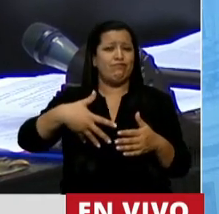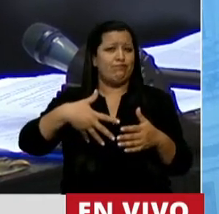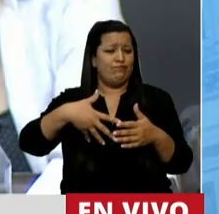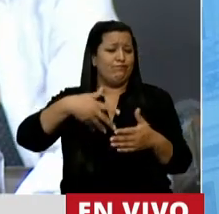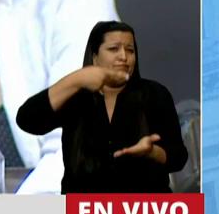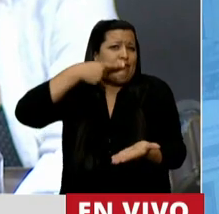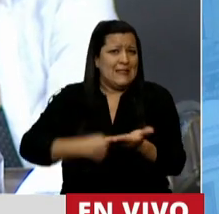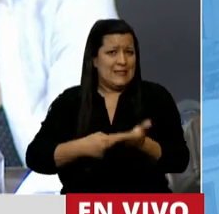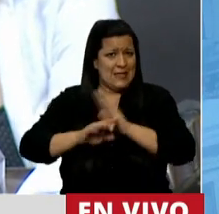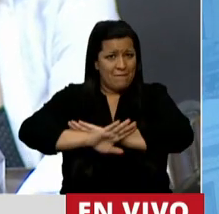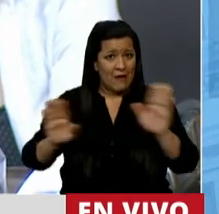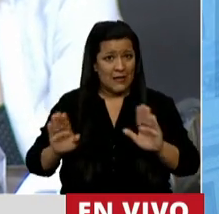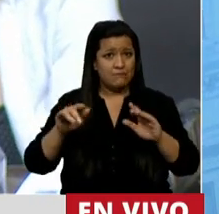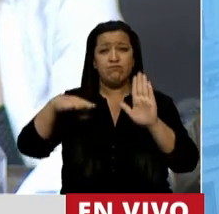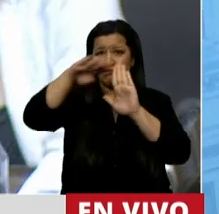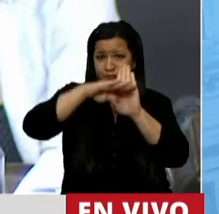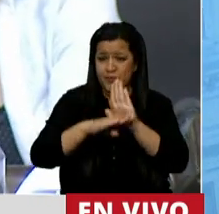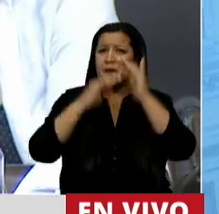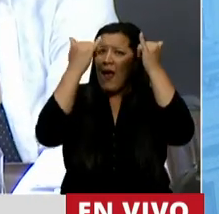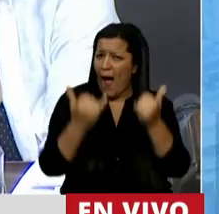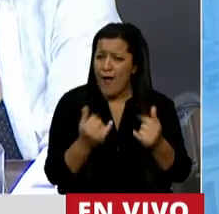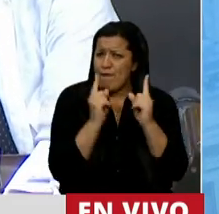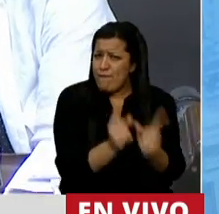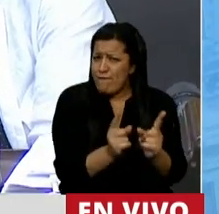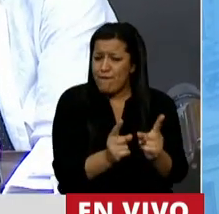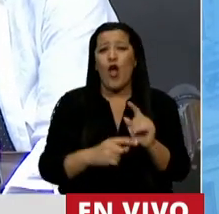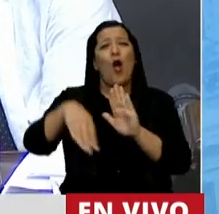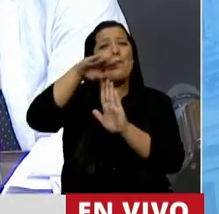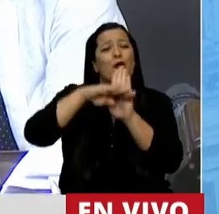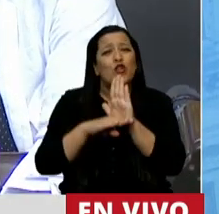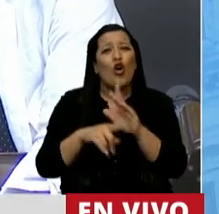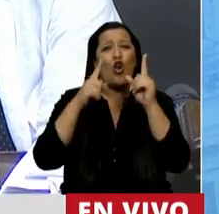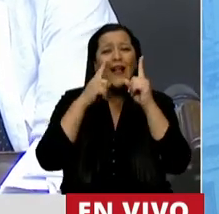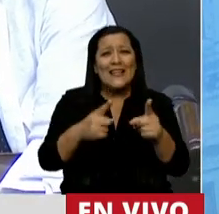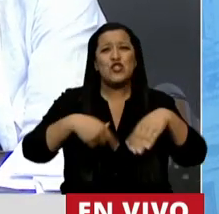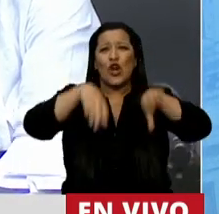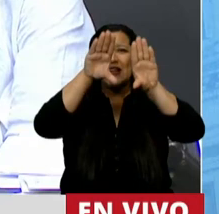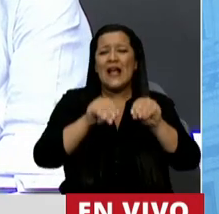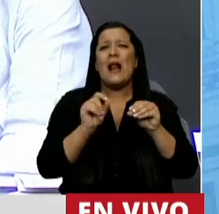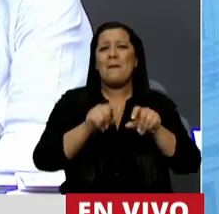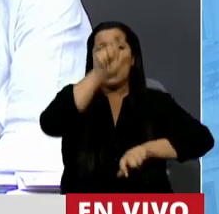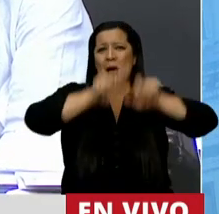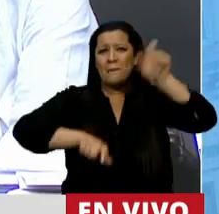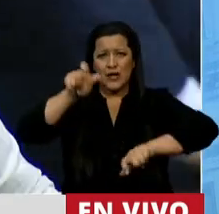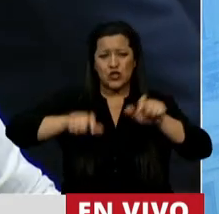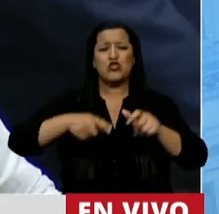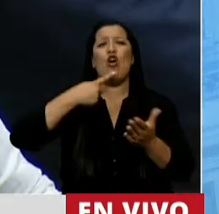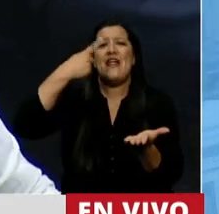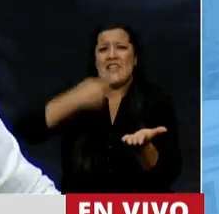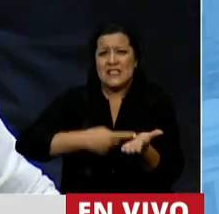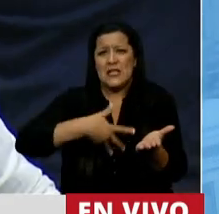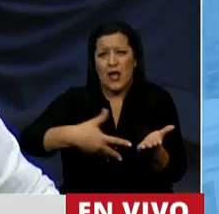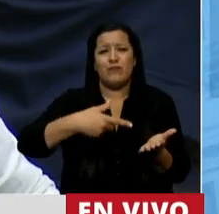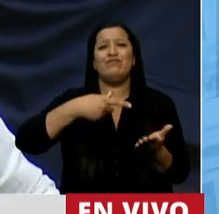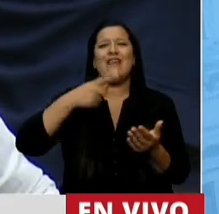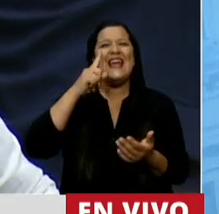que actualmente está vigente con el protocolo para la atención integral de las personas con derecho a la interrupción legal del embarazo,